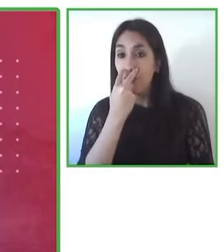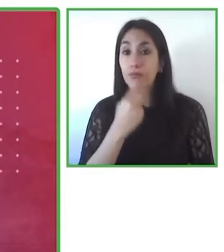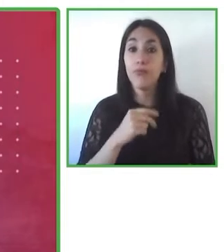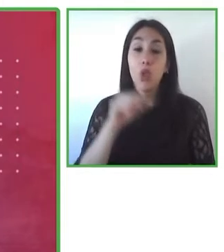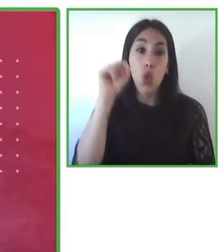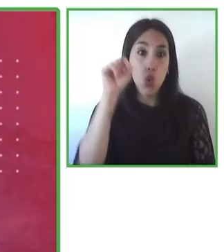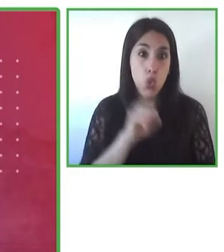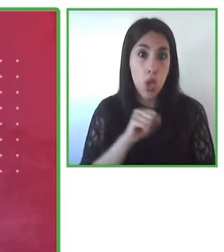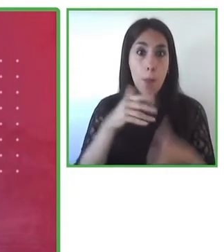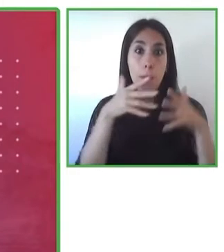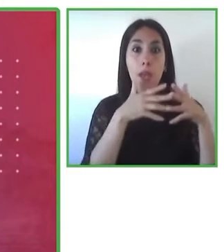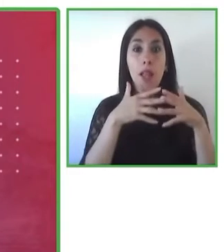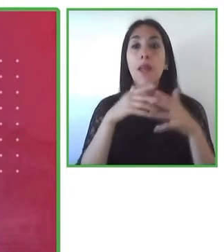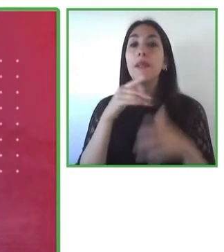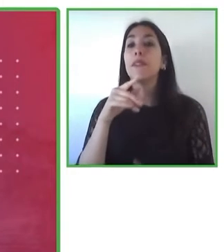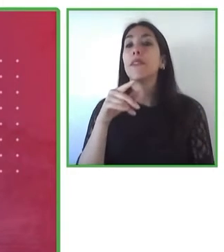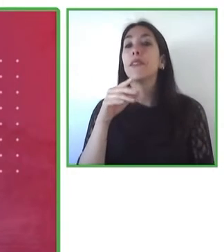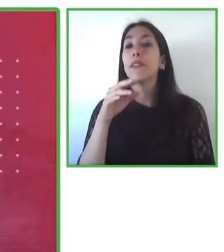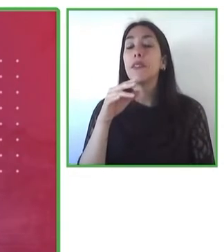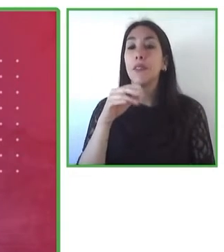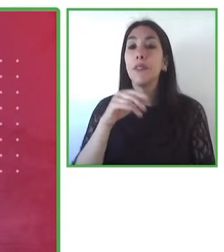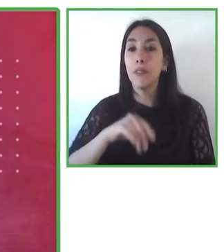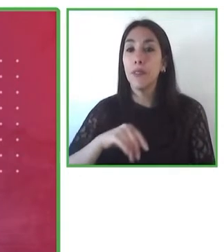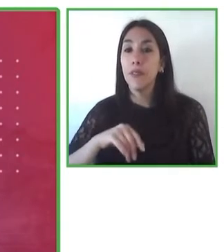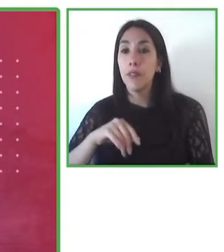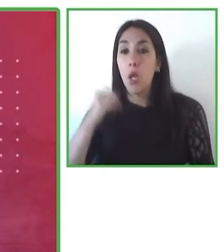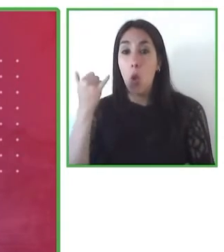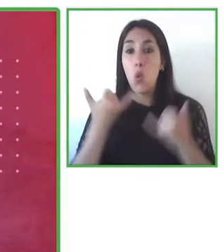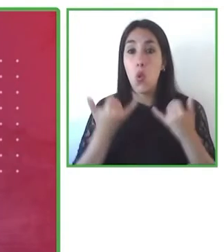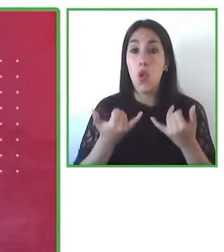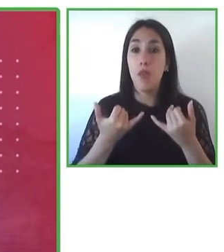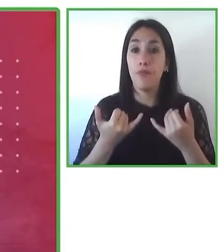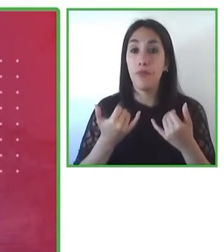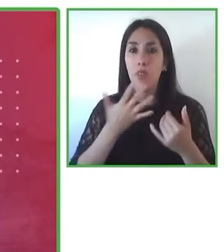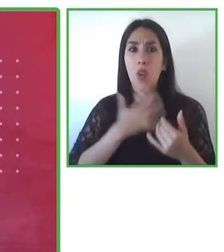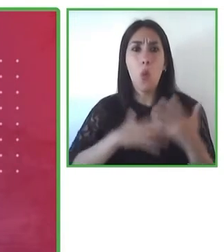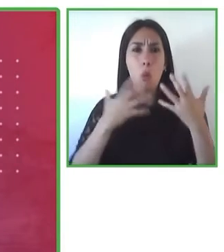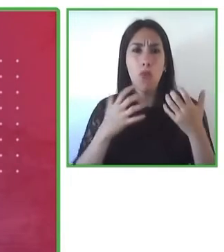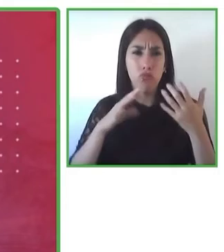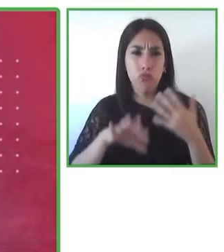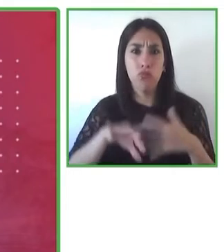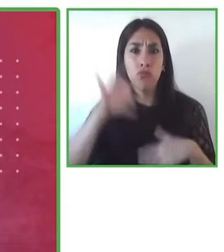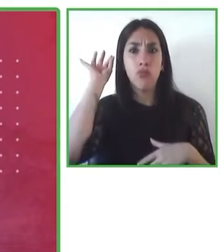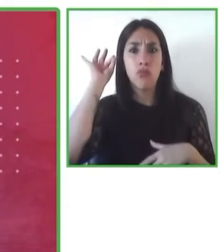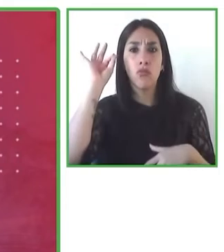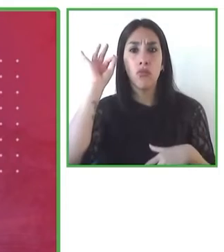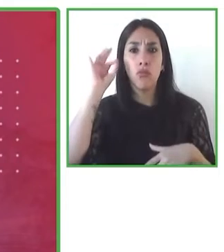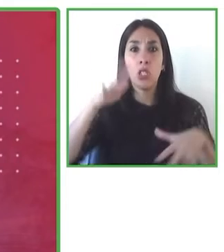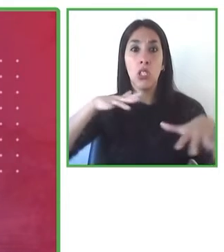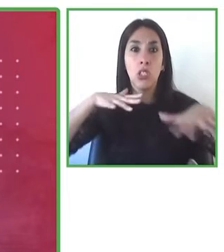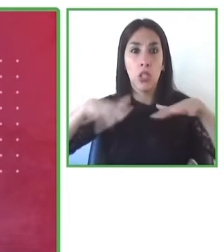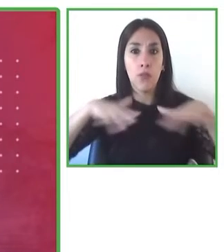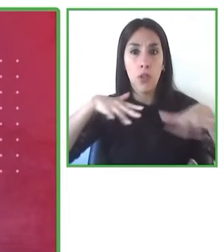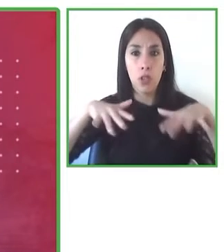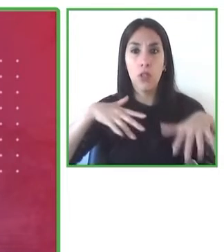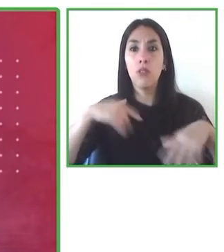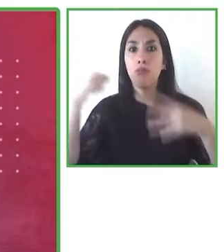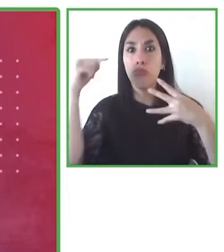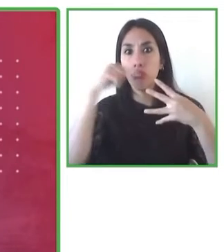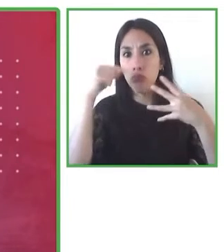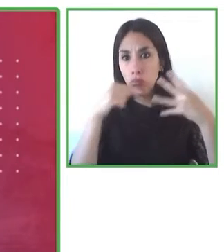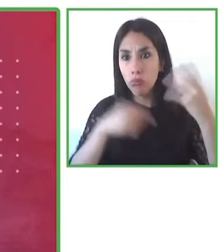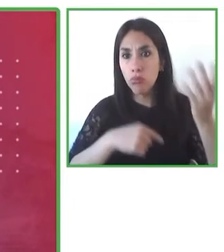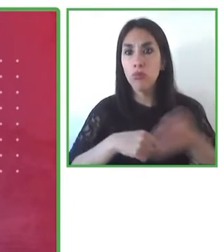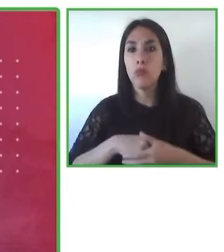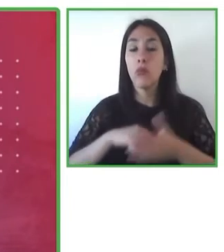Llegar con servicios, con redes, con información, con recursos, con el aprovechamiento de la tecnología como medio para